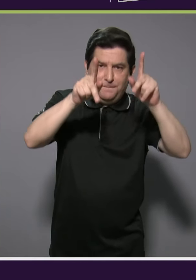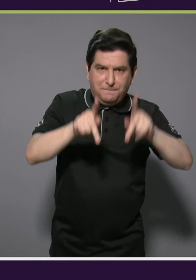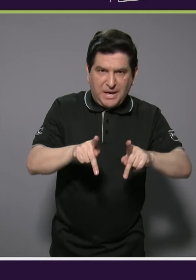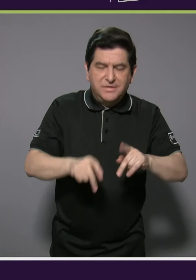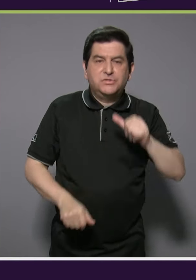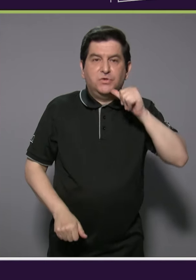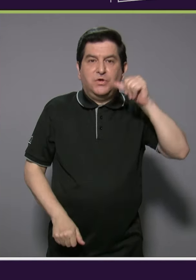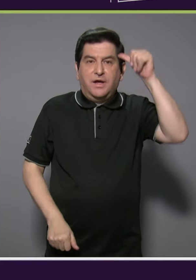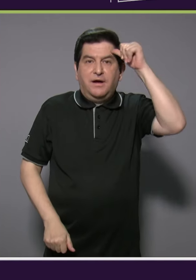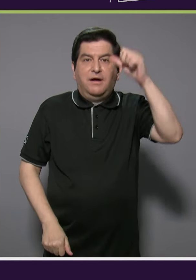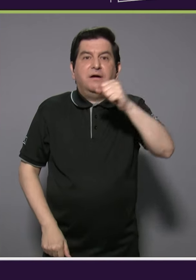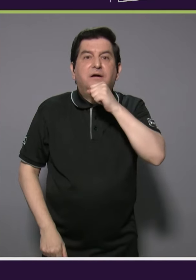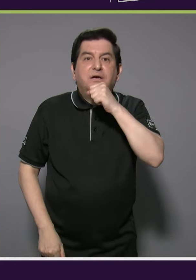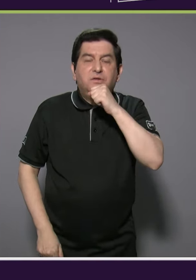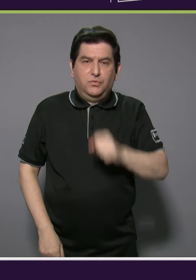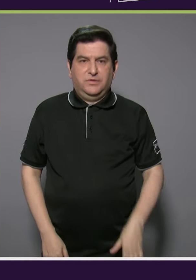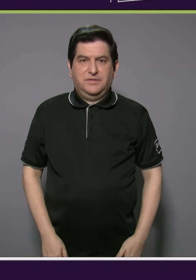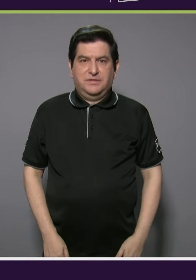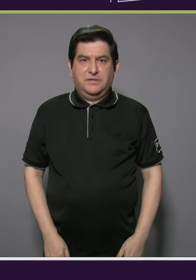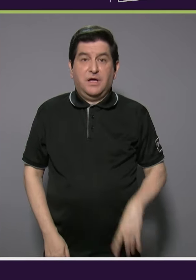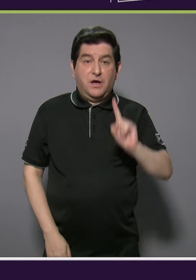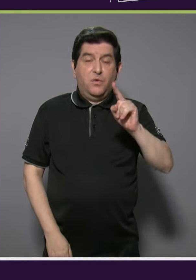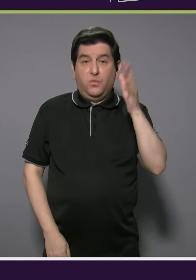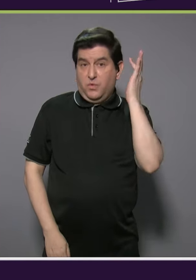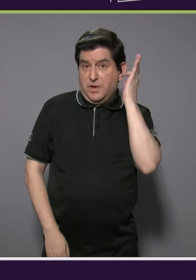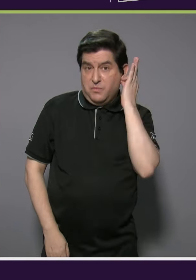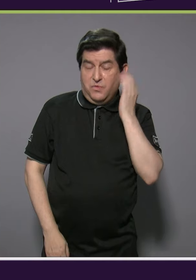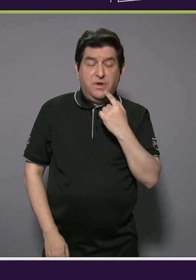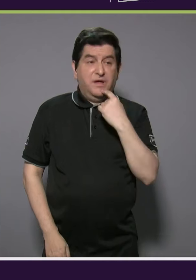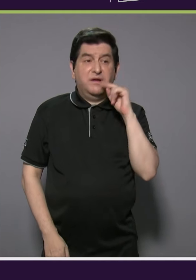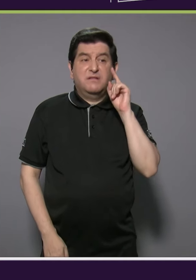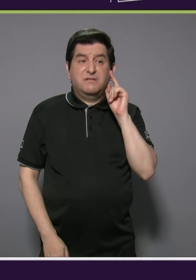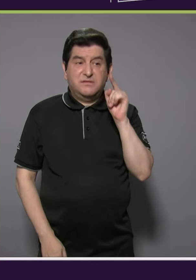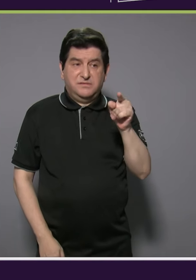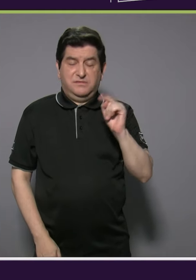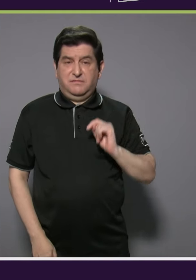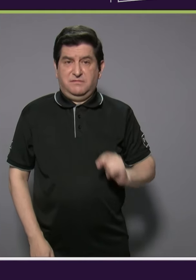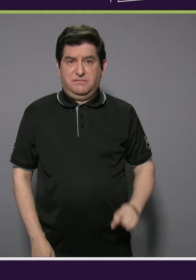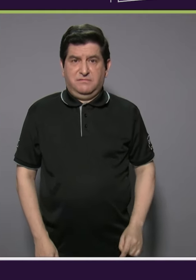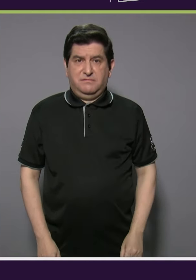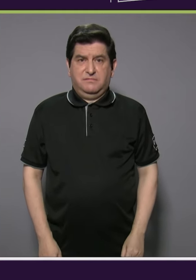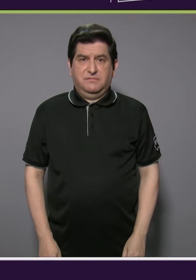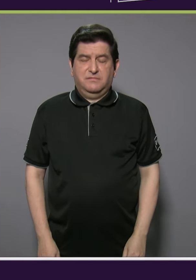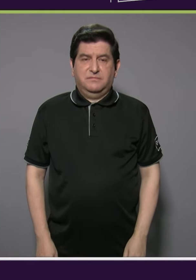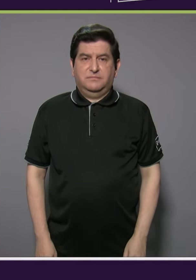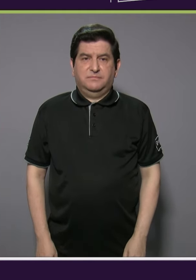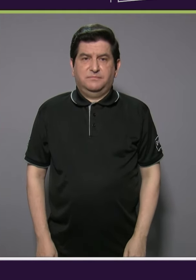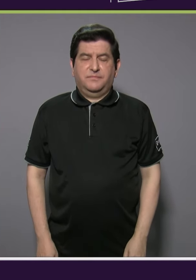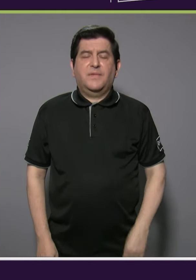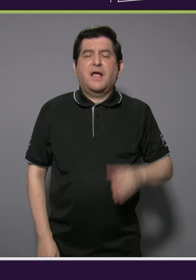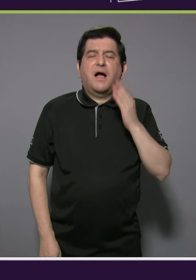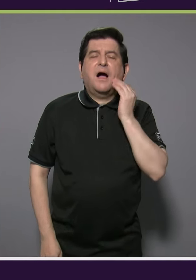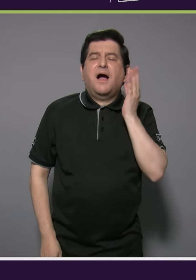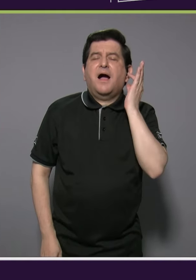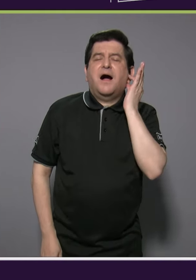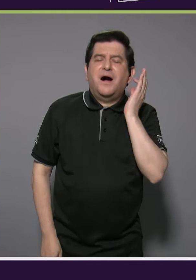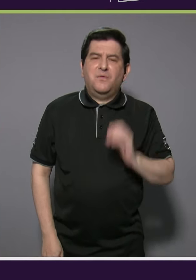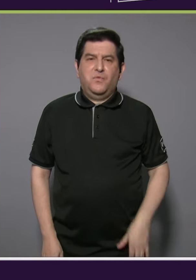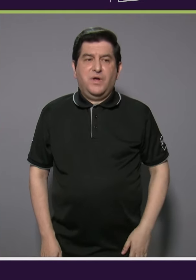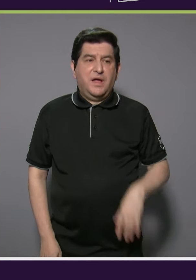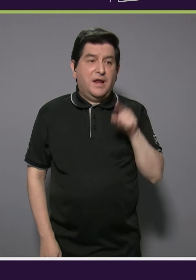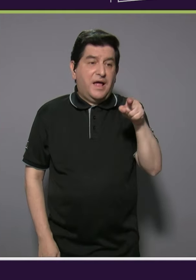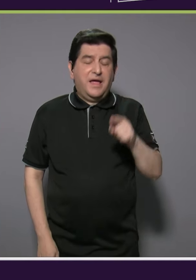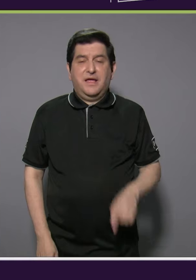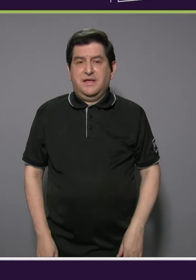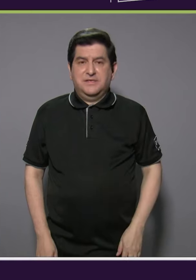adulta mayor, por ejemplo, tuve un caso de una señora que le dijeron, abuela, mire, esto es para